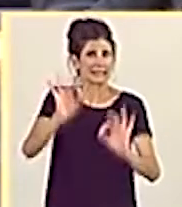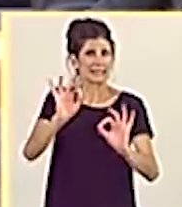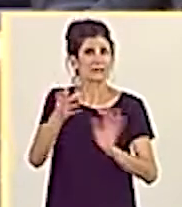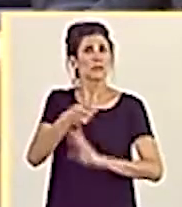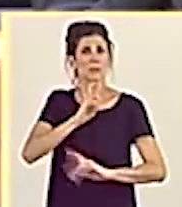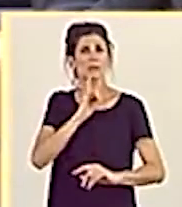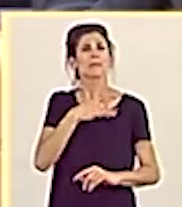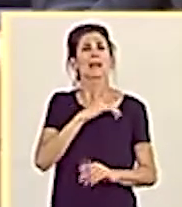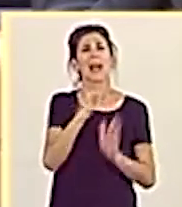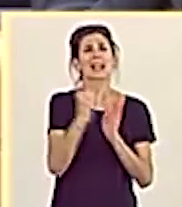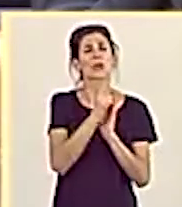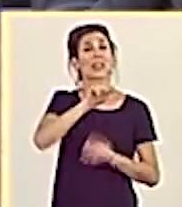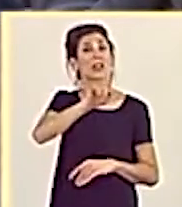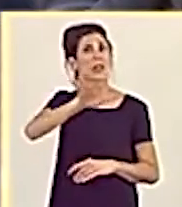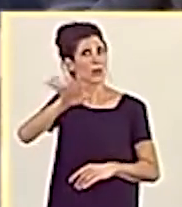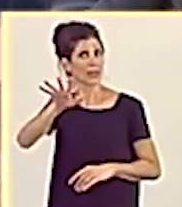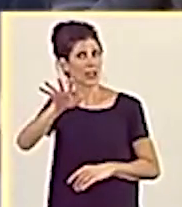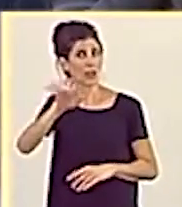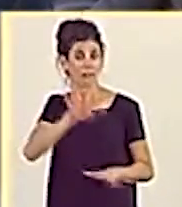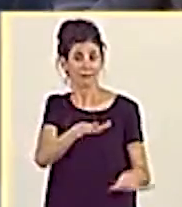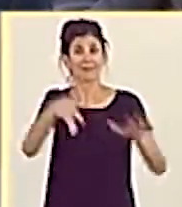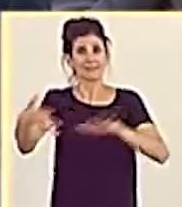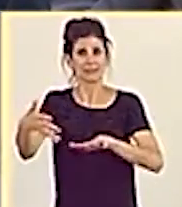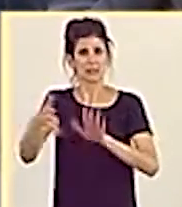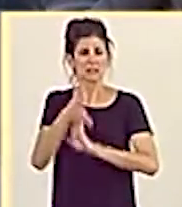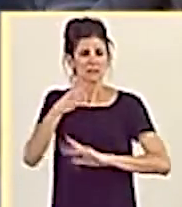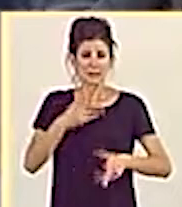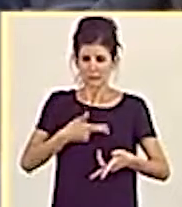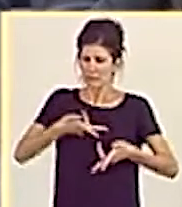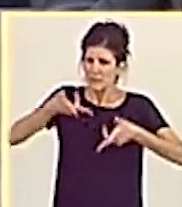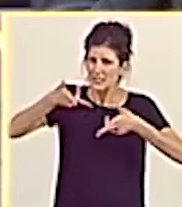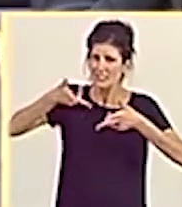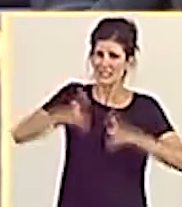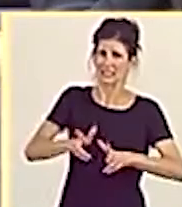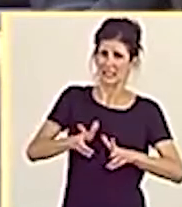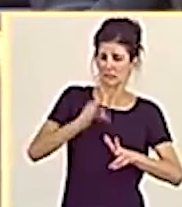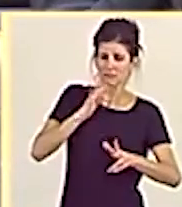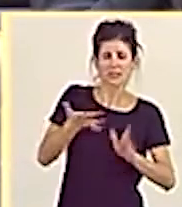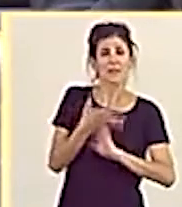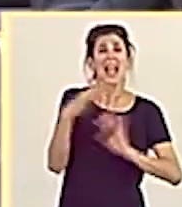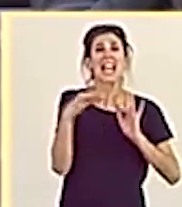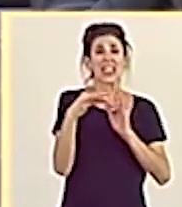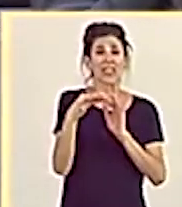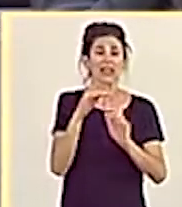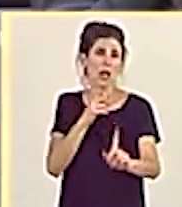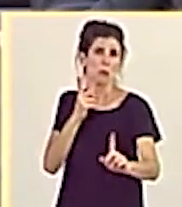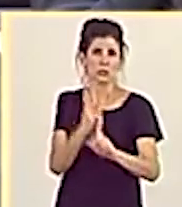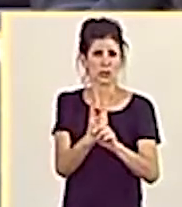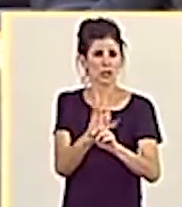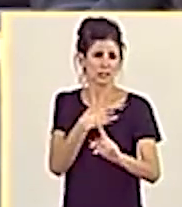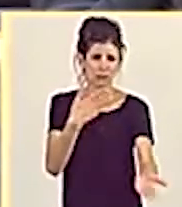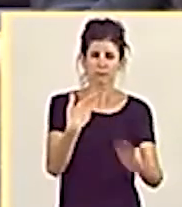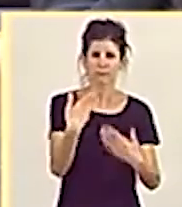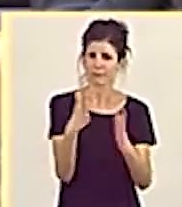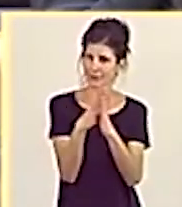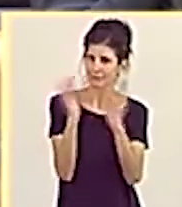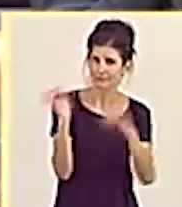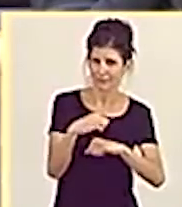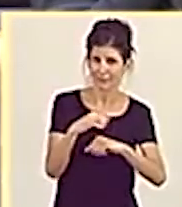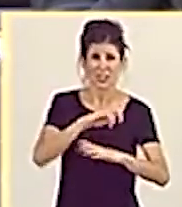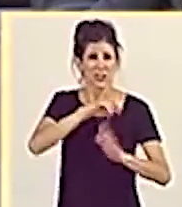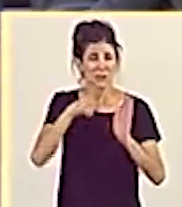artículo 155, que en vez de sentarse desde el minuto uno con el entonces líder de la oposición para consensuarlo todo,